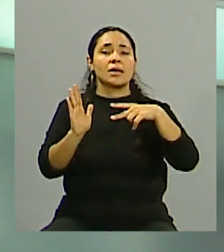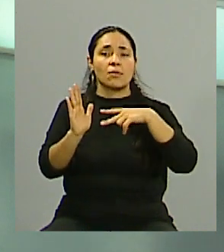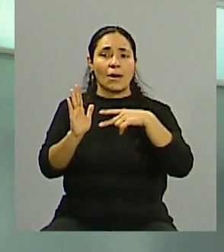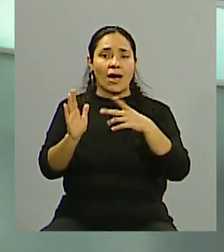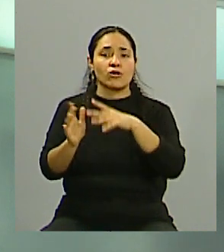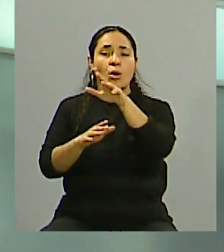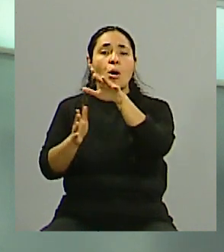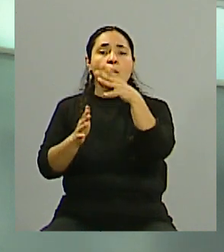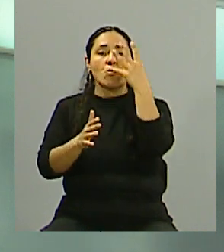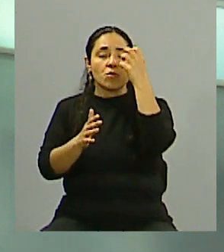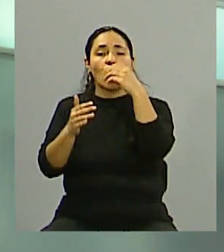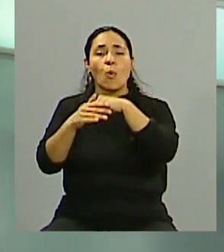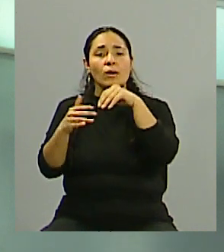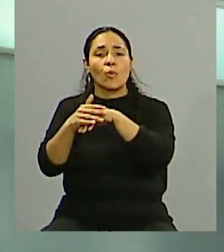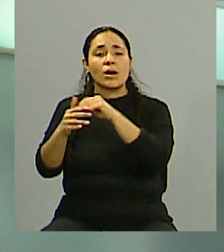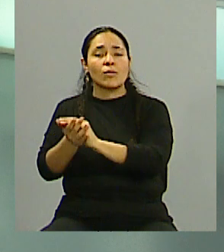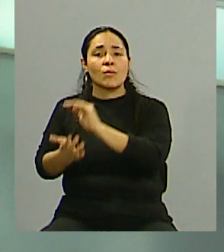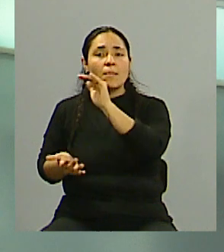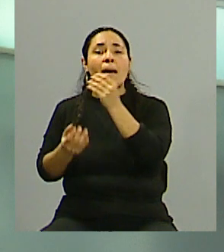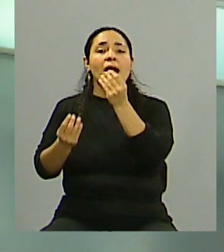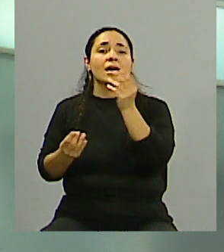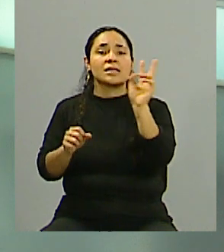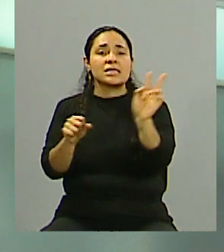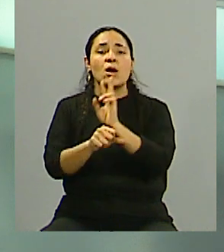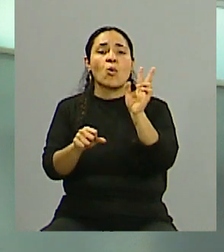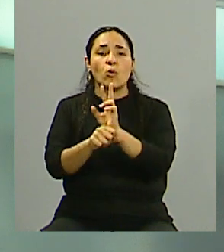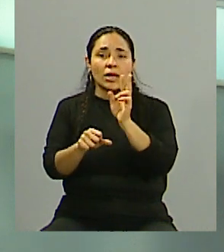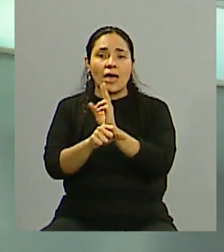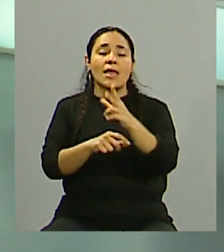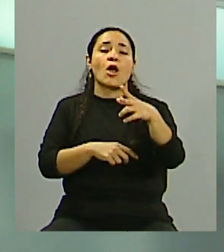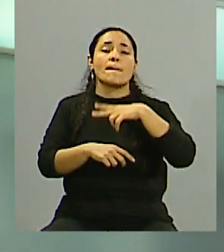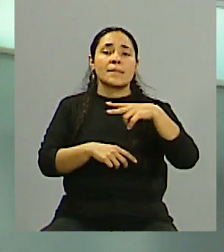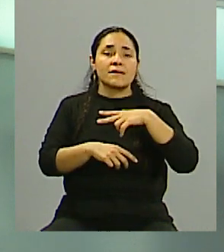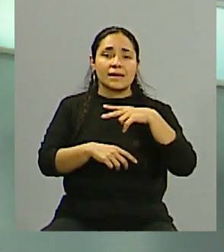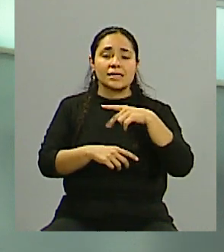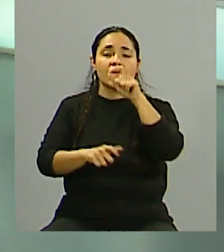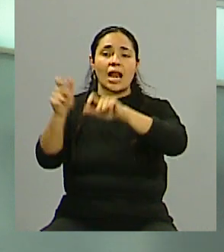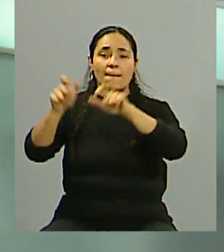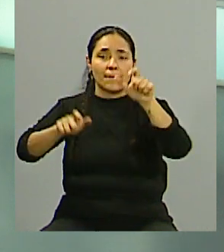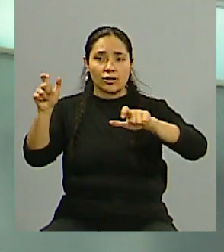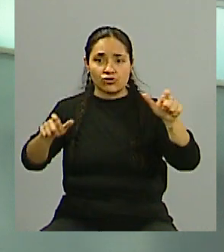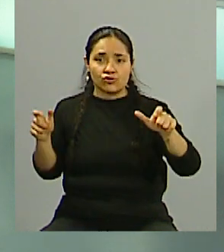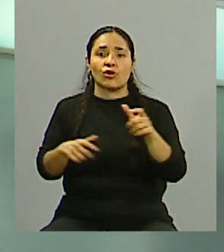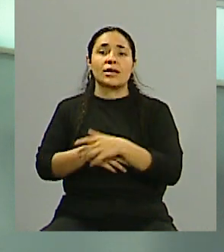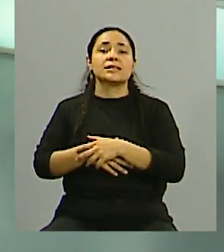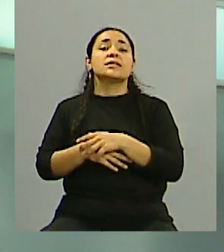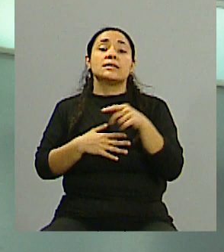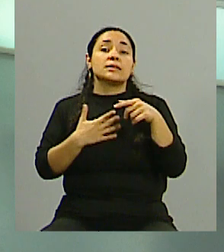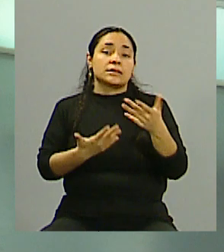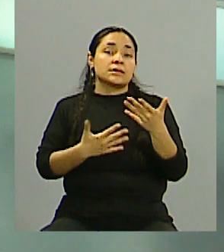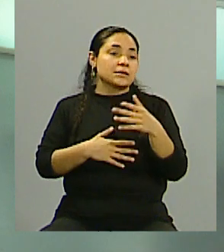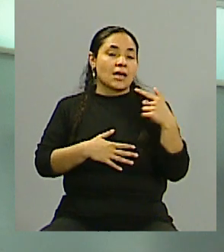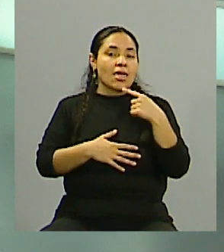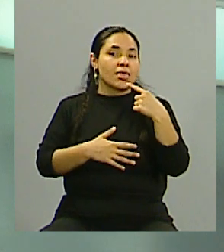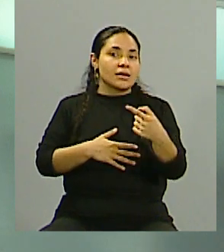fundación con el objetivo de edificar medidas de seguridad adoptadas en el marco de la protección de la privacidad de las y los usuarios de aplicación digital. Ellos básicamente lo que dicen